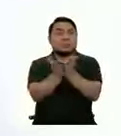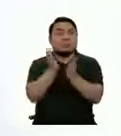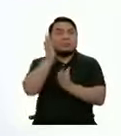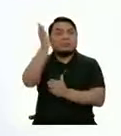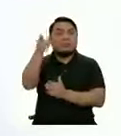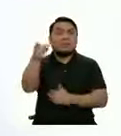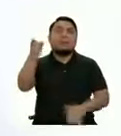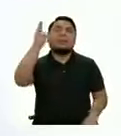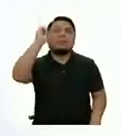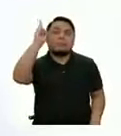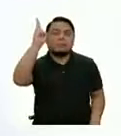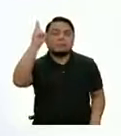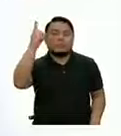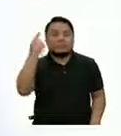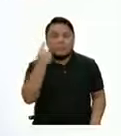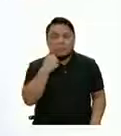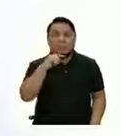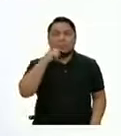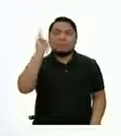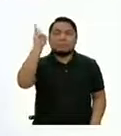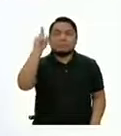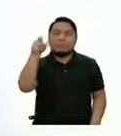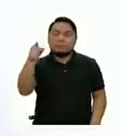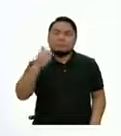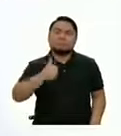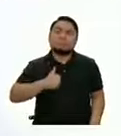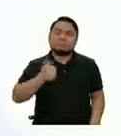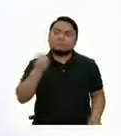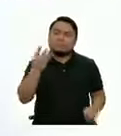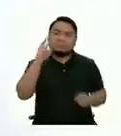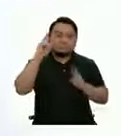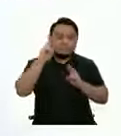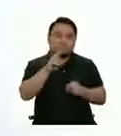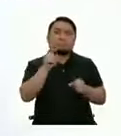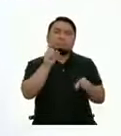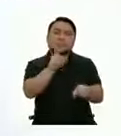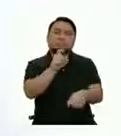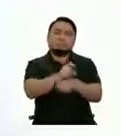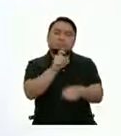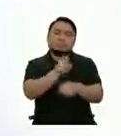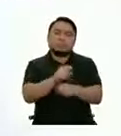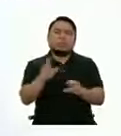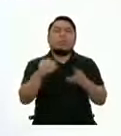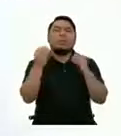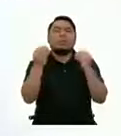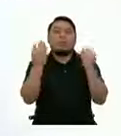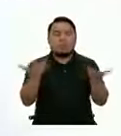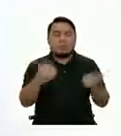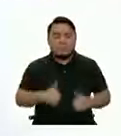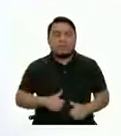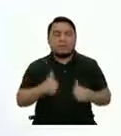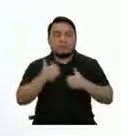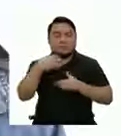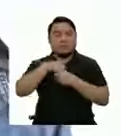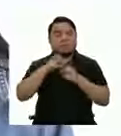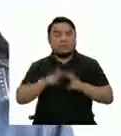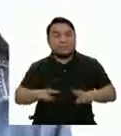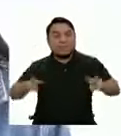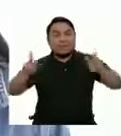nuestras maestras y profesores Quienes con su actuar reforzarán y nos enseñarán Cómo se viven los valores